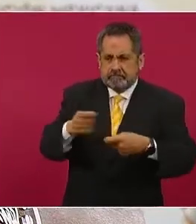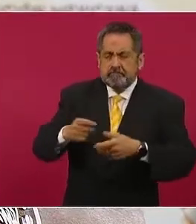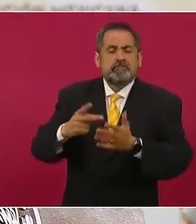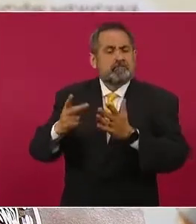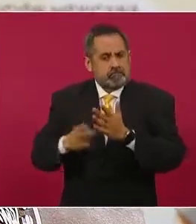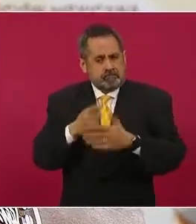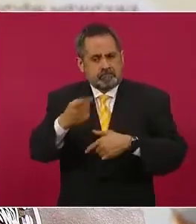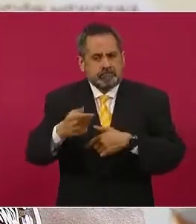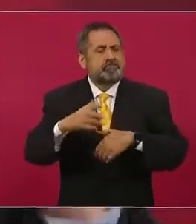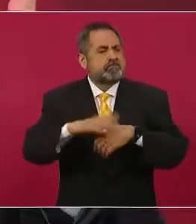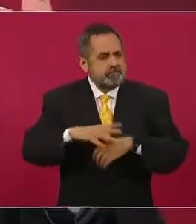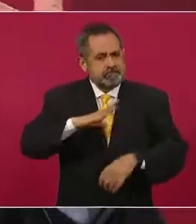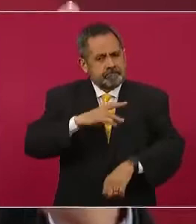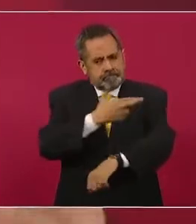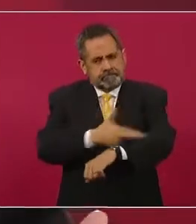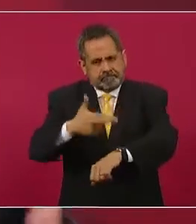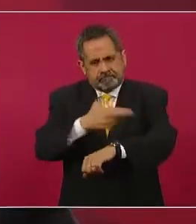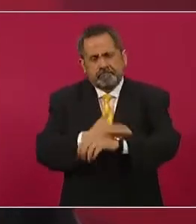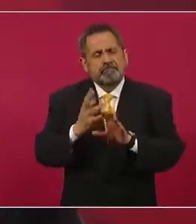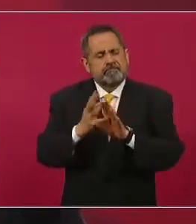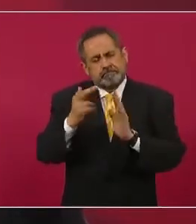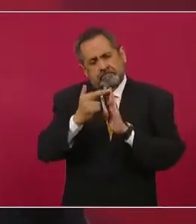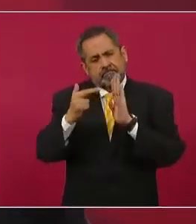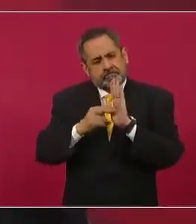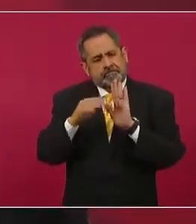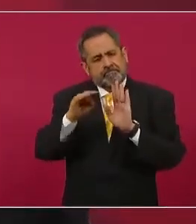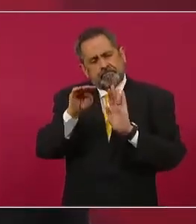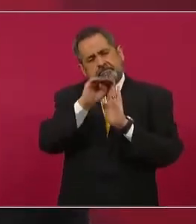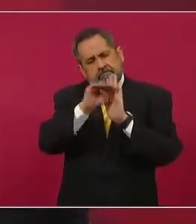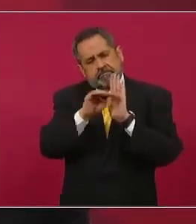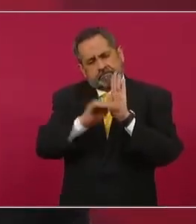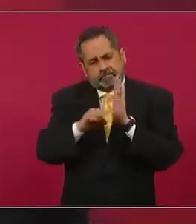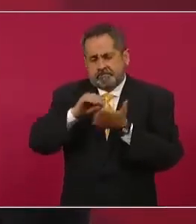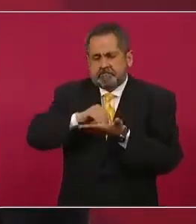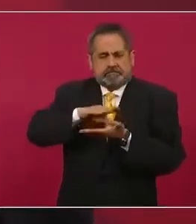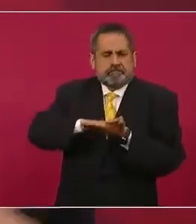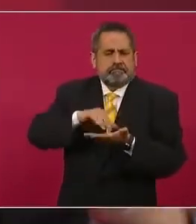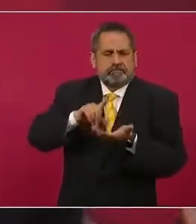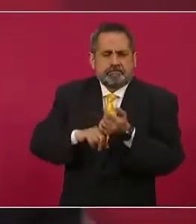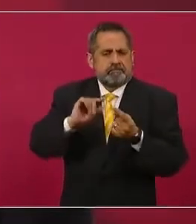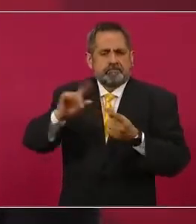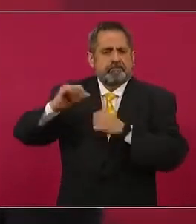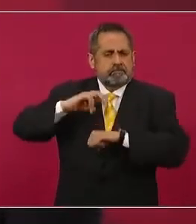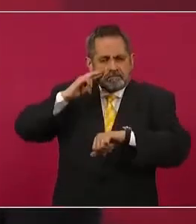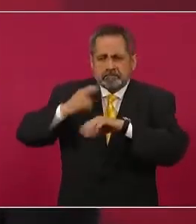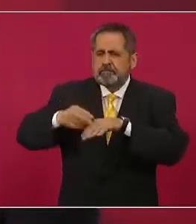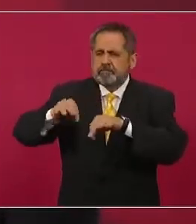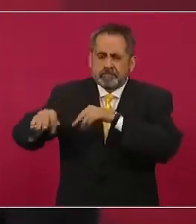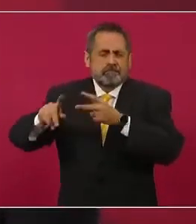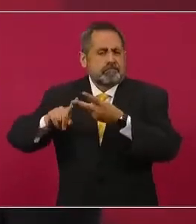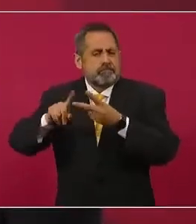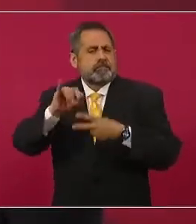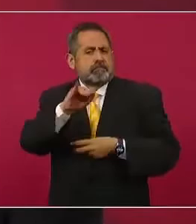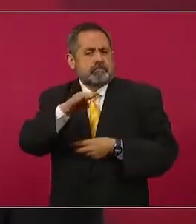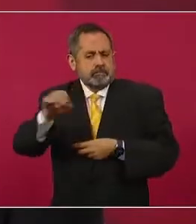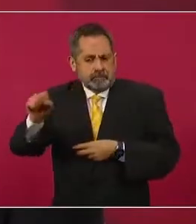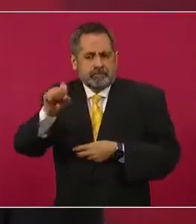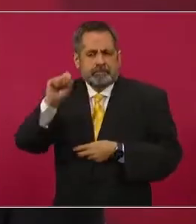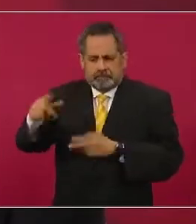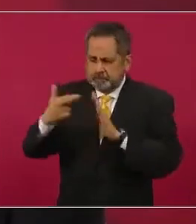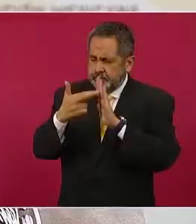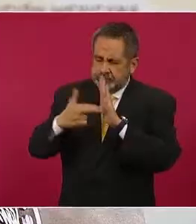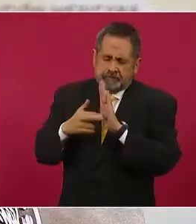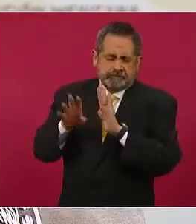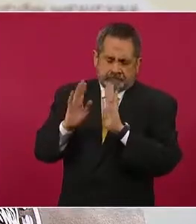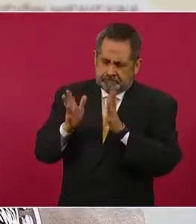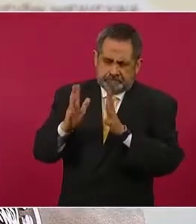reitero, hay un procedimiento, todo un protocolo establecido por autoridades laborales y por el Instituto Mexicano